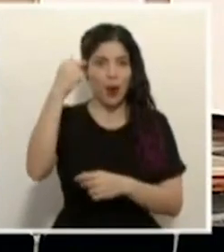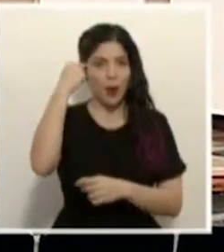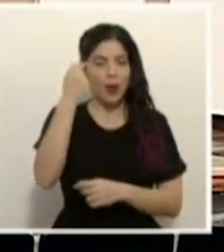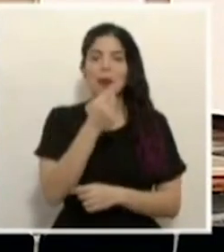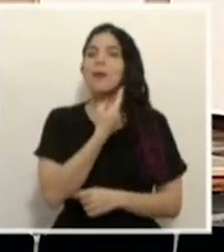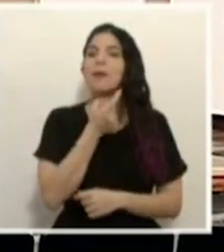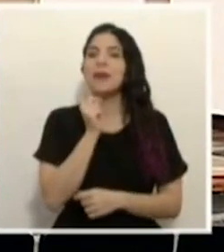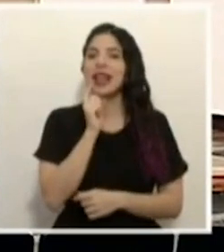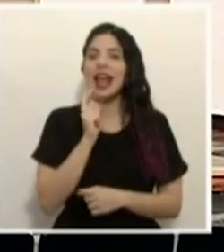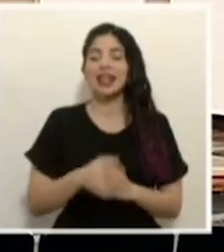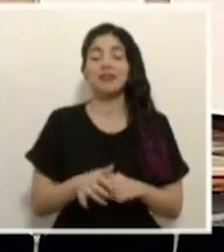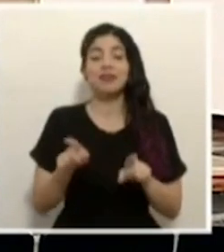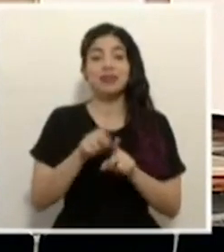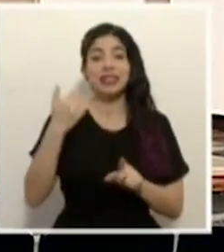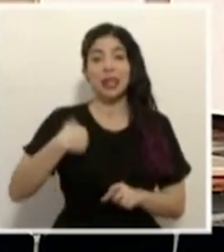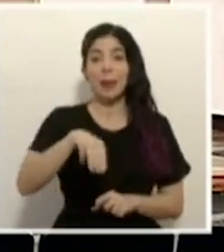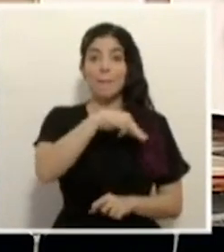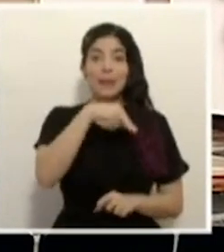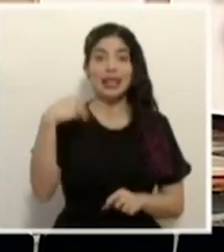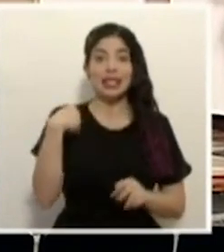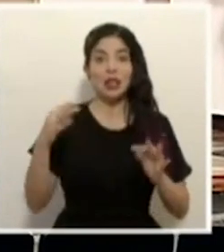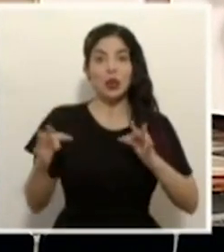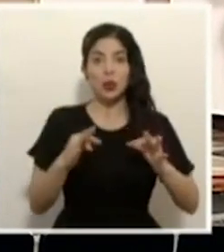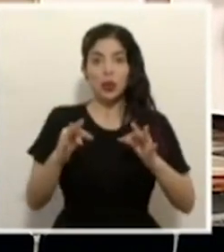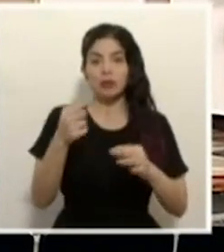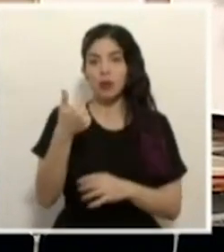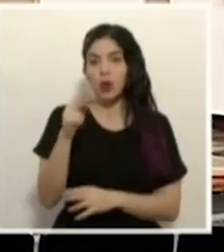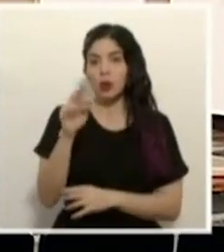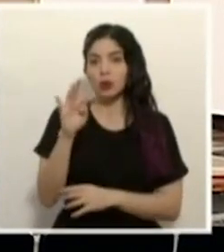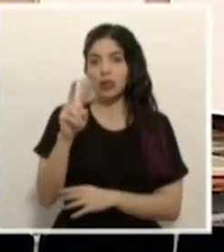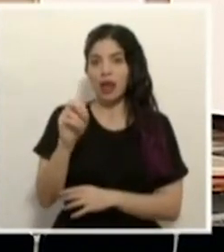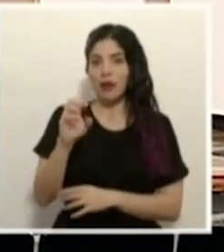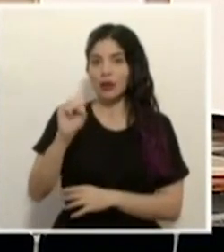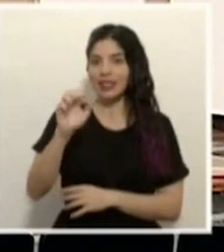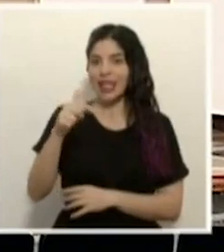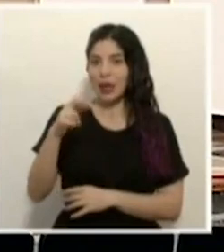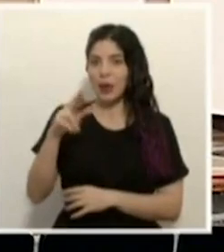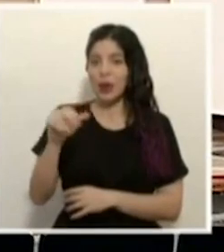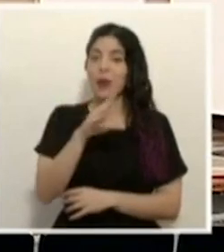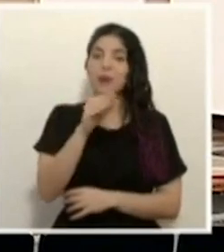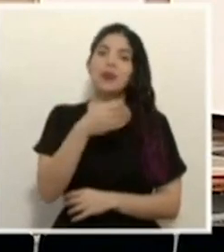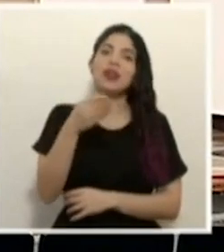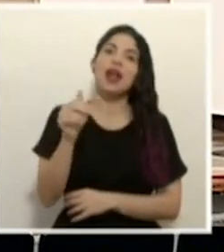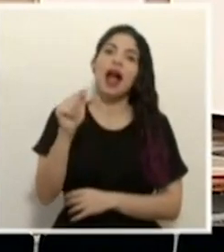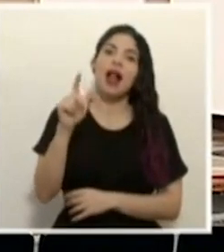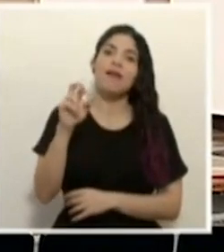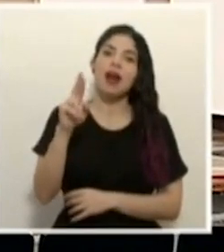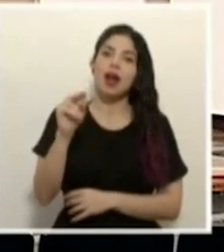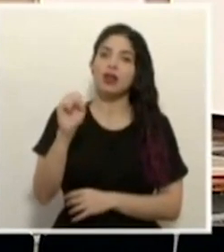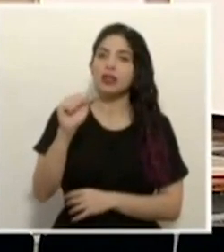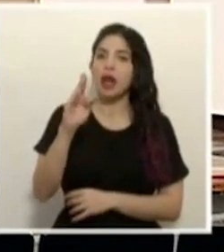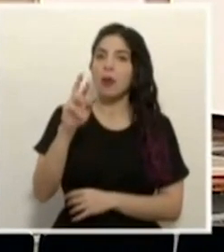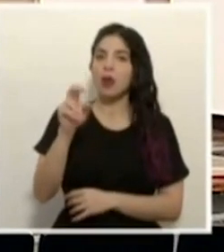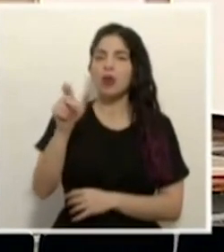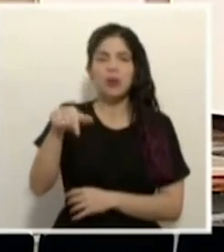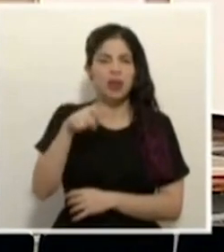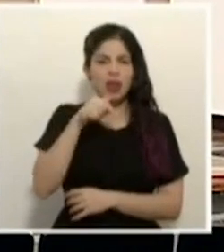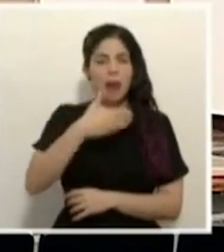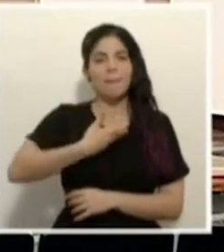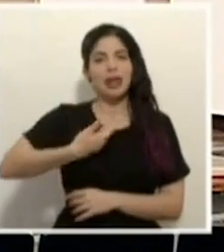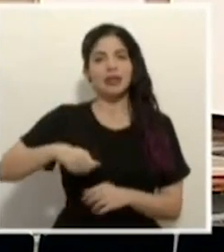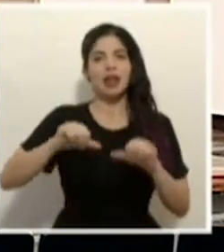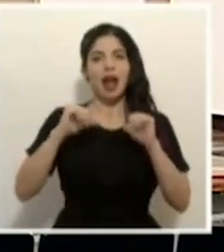Garrido, al señor Ministro de Turismo, don Gustavo Segura y a don Álvaro Saborío, Presidente de la Asociación Bancaria